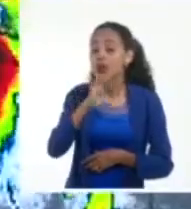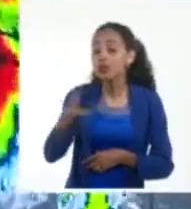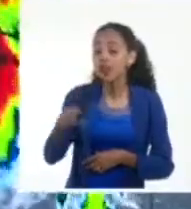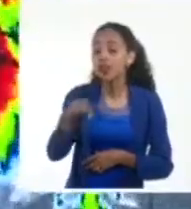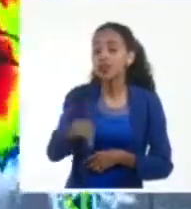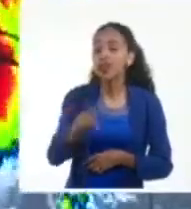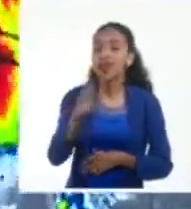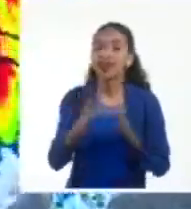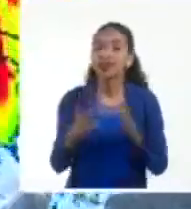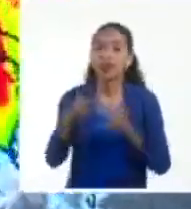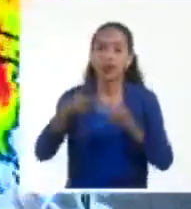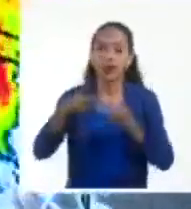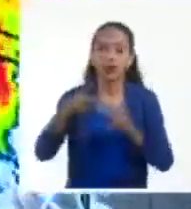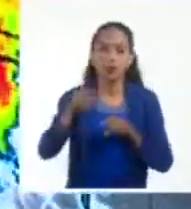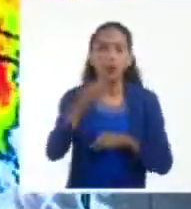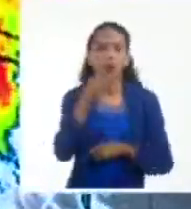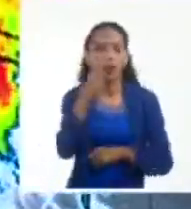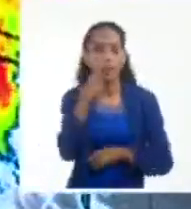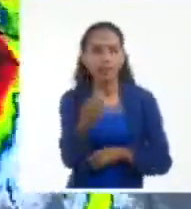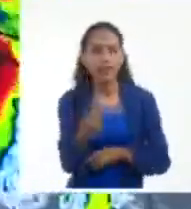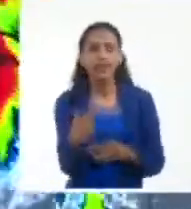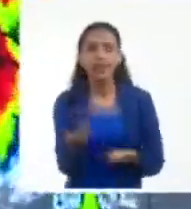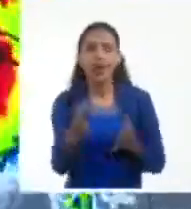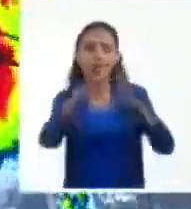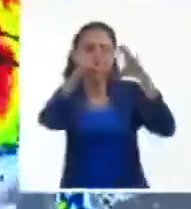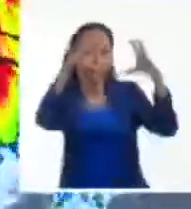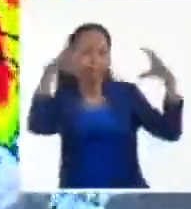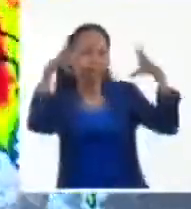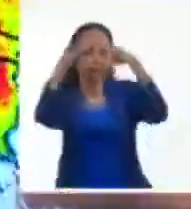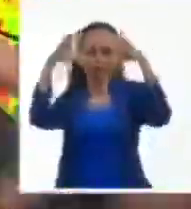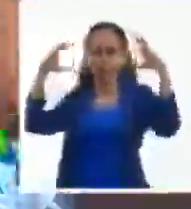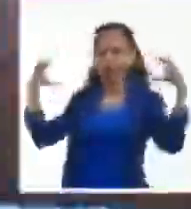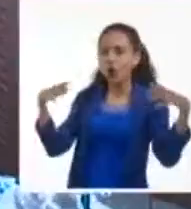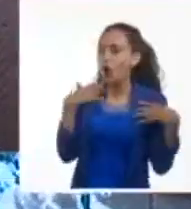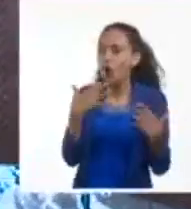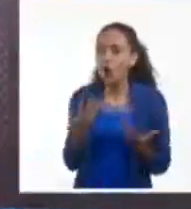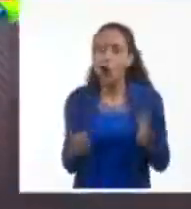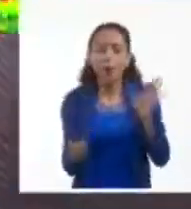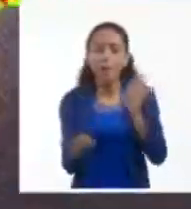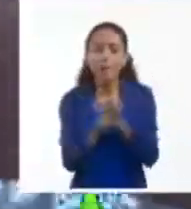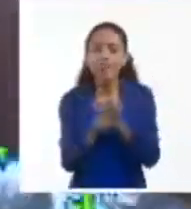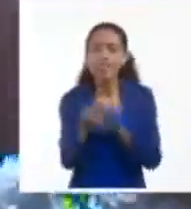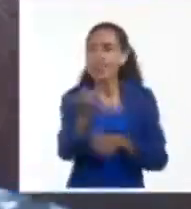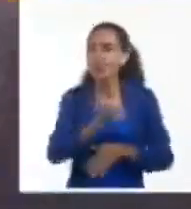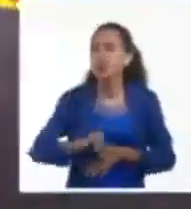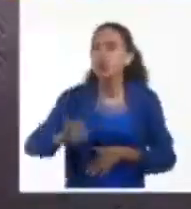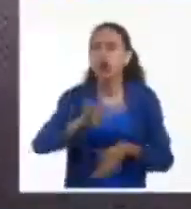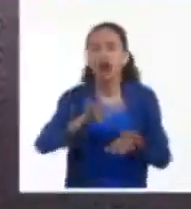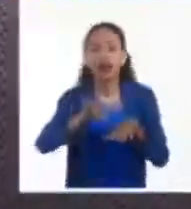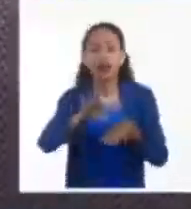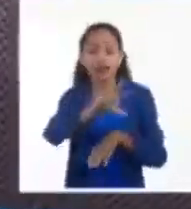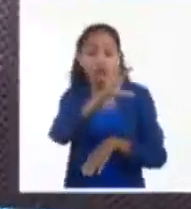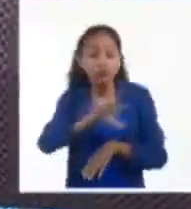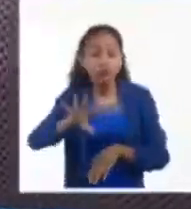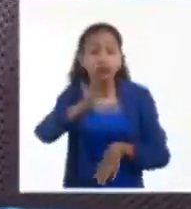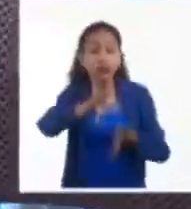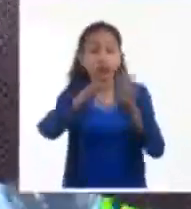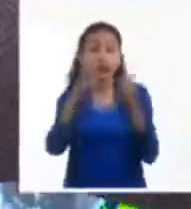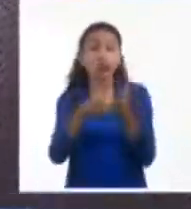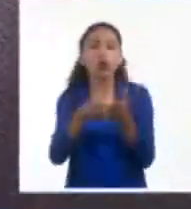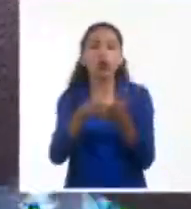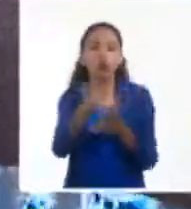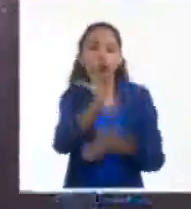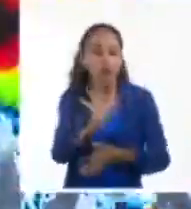del país. O sea, ven esta imagen animada, los nublados que acompañan al sistema, cómo comienzan a concentrarse en torno a este centro de